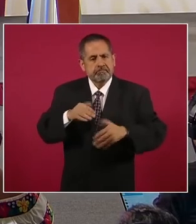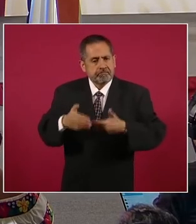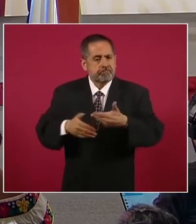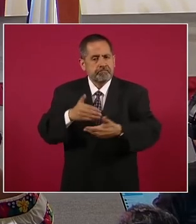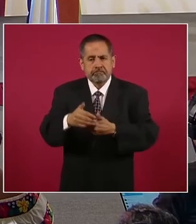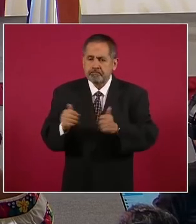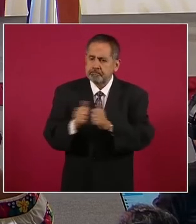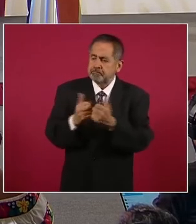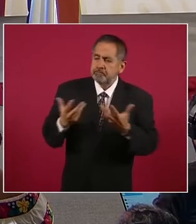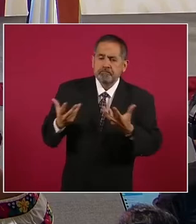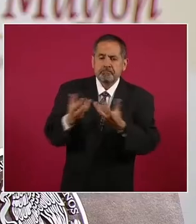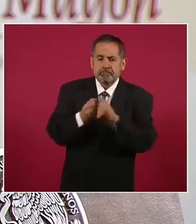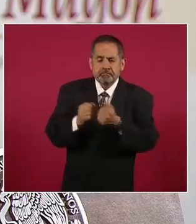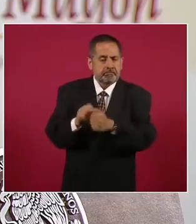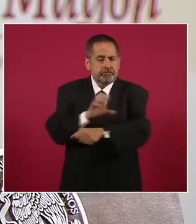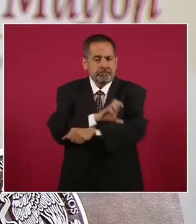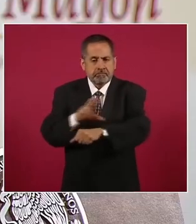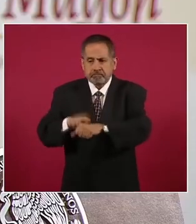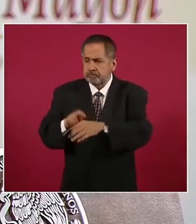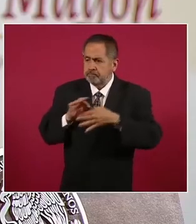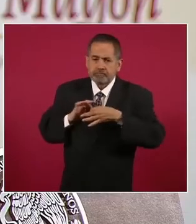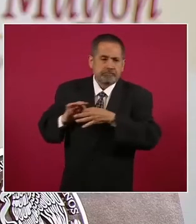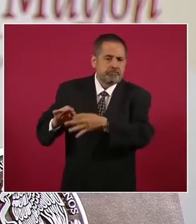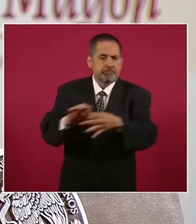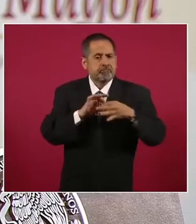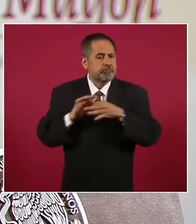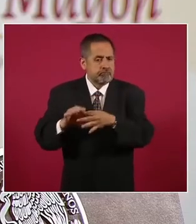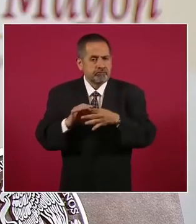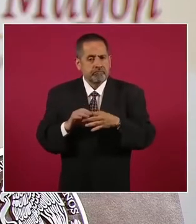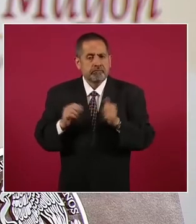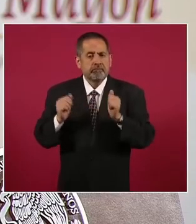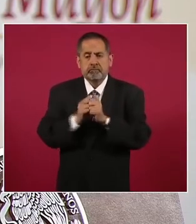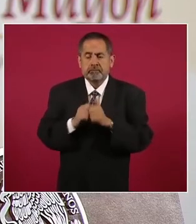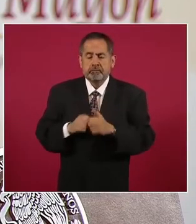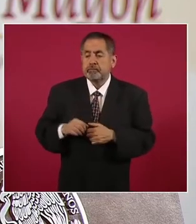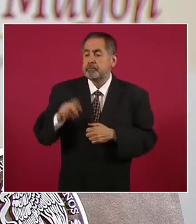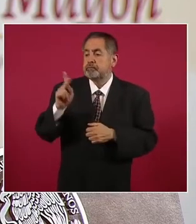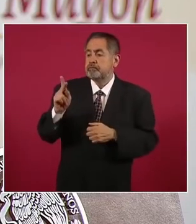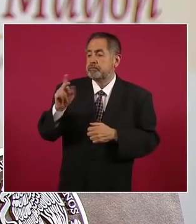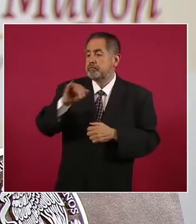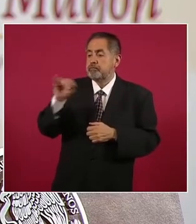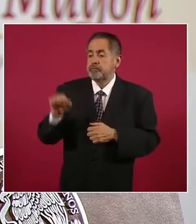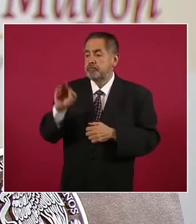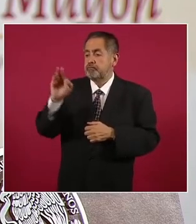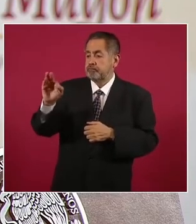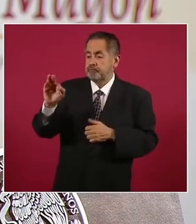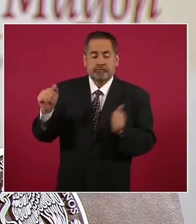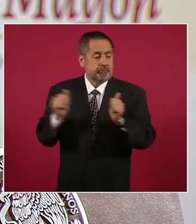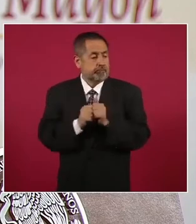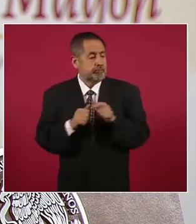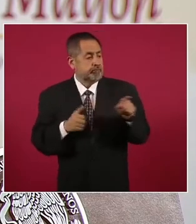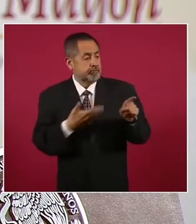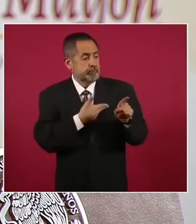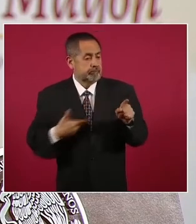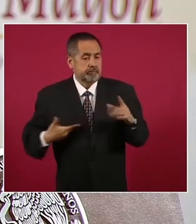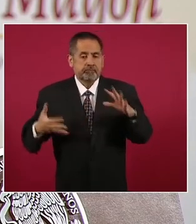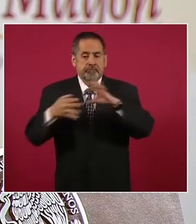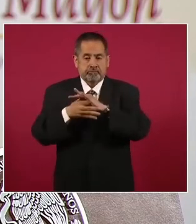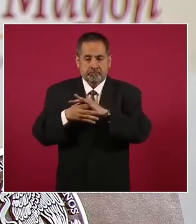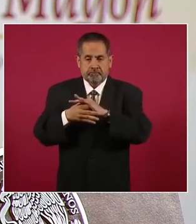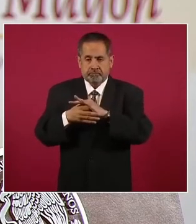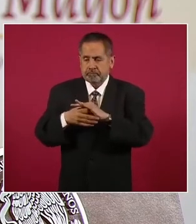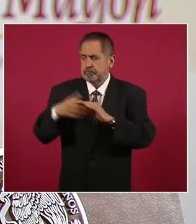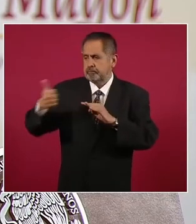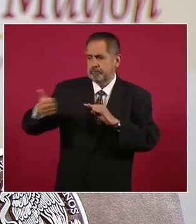conjunta, coordinada e institucional entre el Poder Judicial y el Poder Ejecutivo, respetando